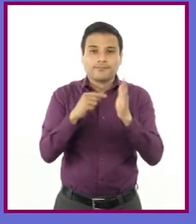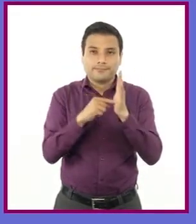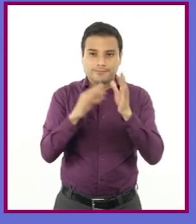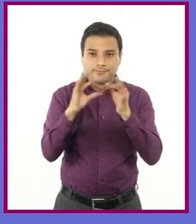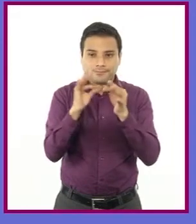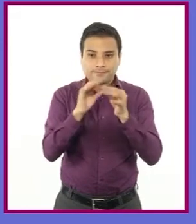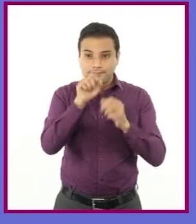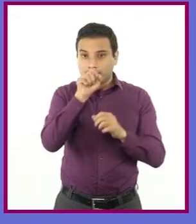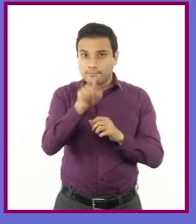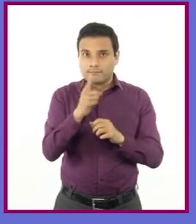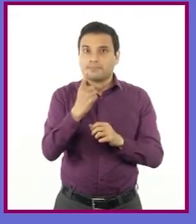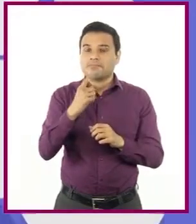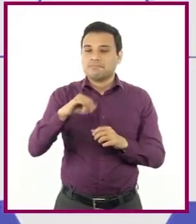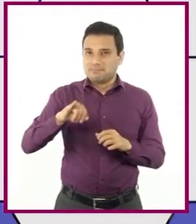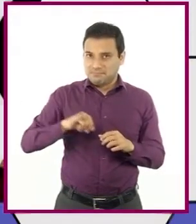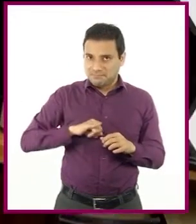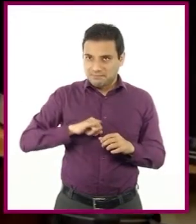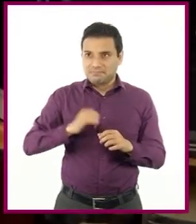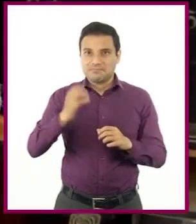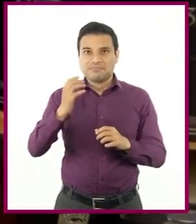apéndice de gestos y señales es el que más me gustó.